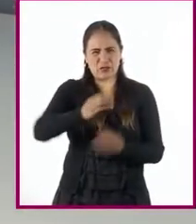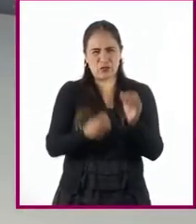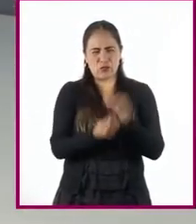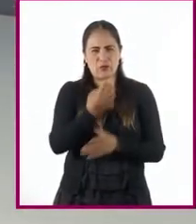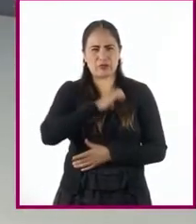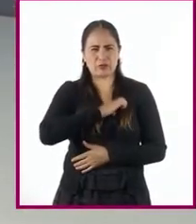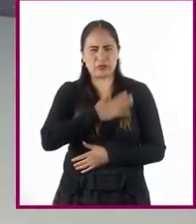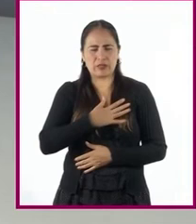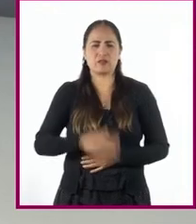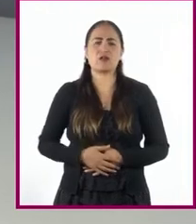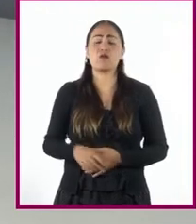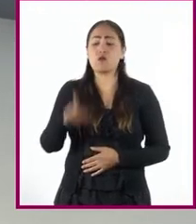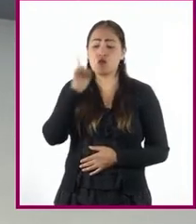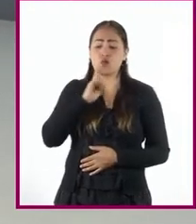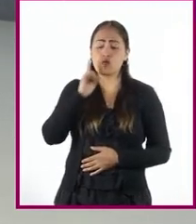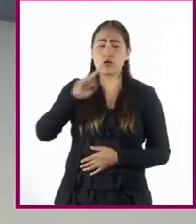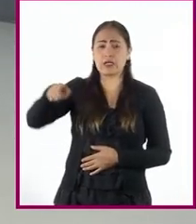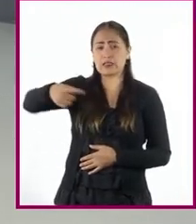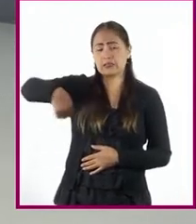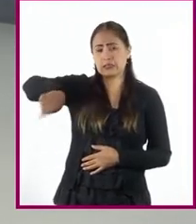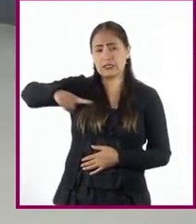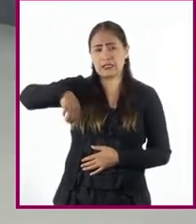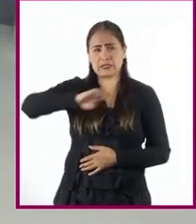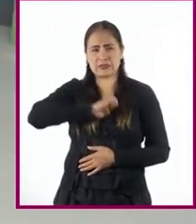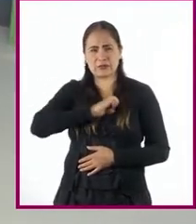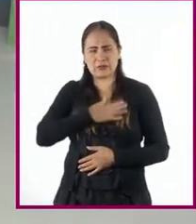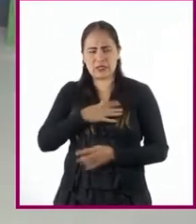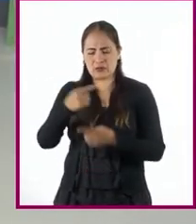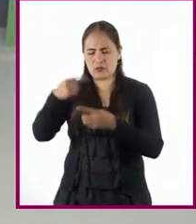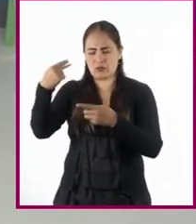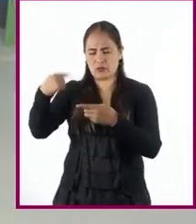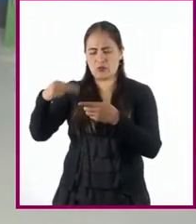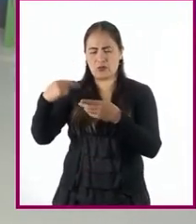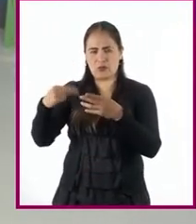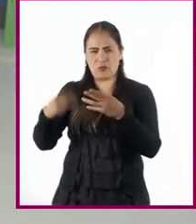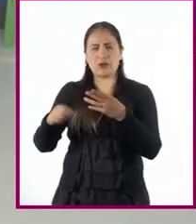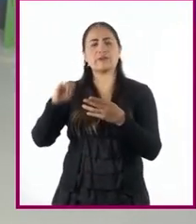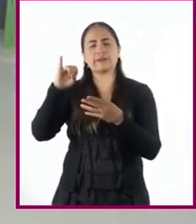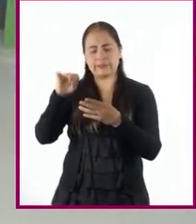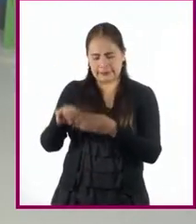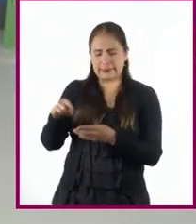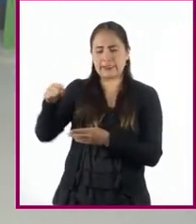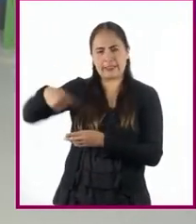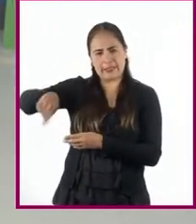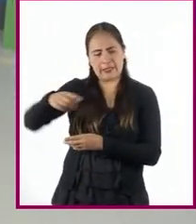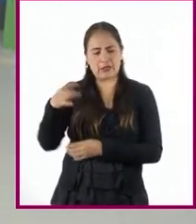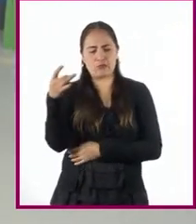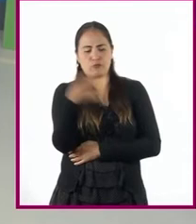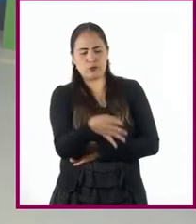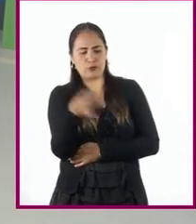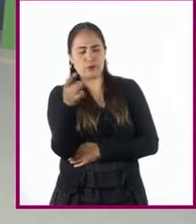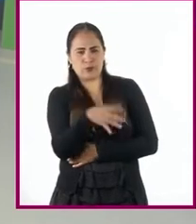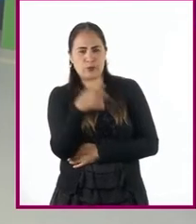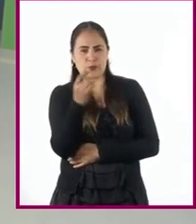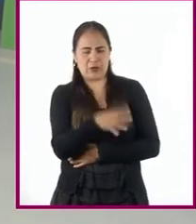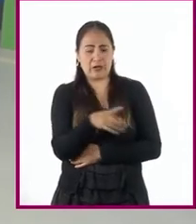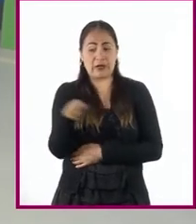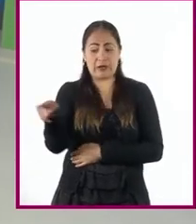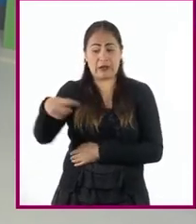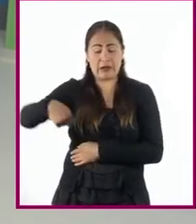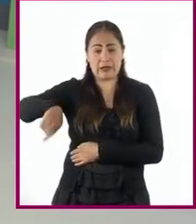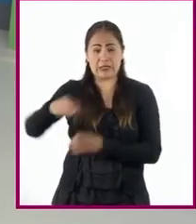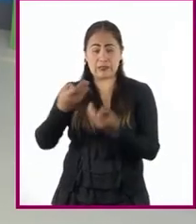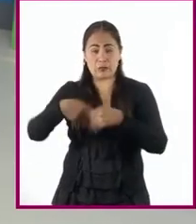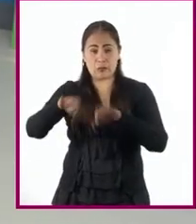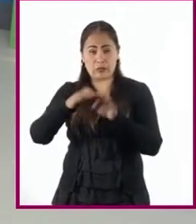las españolas antes mencionadas fueron consideradas conquistadoras y jugaron un papel fundamental para consumar